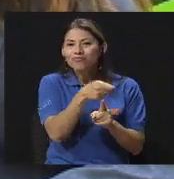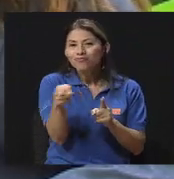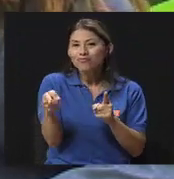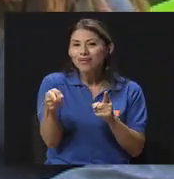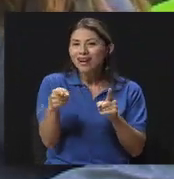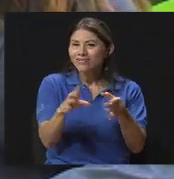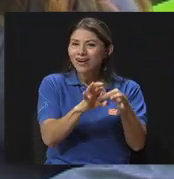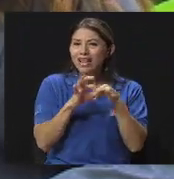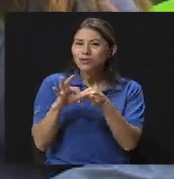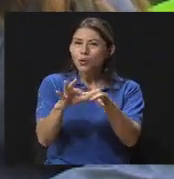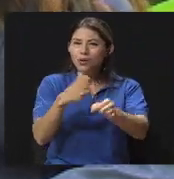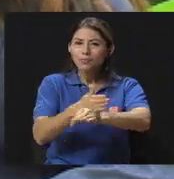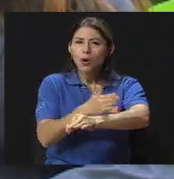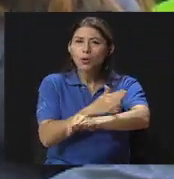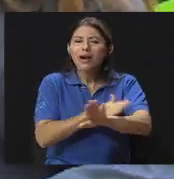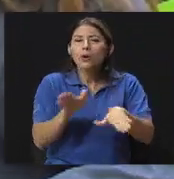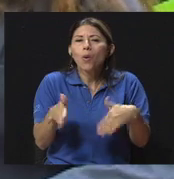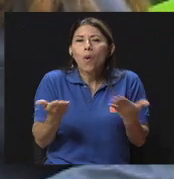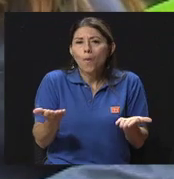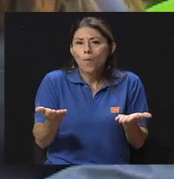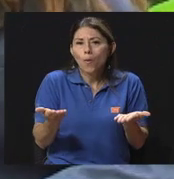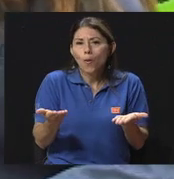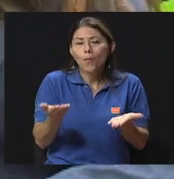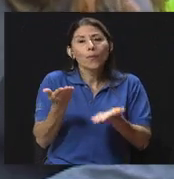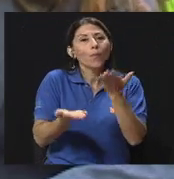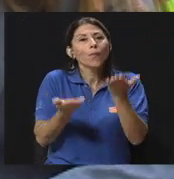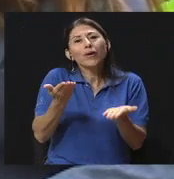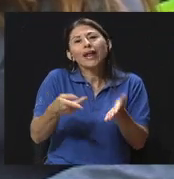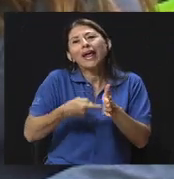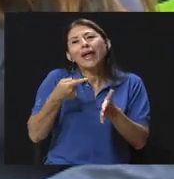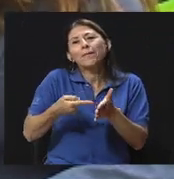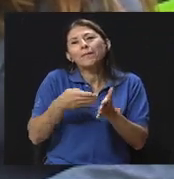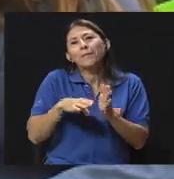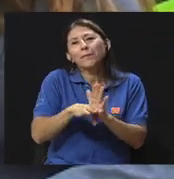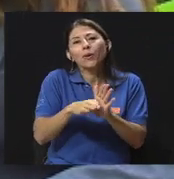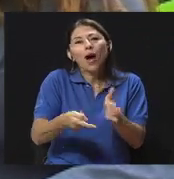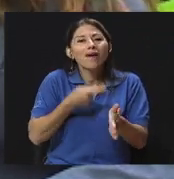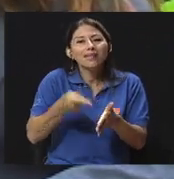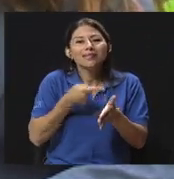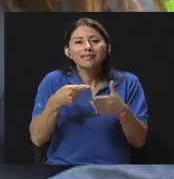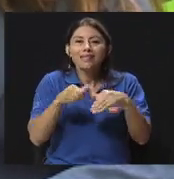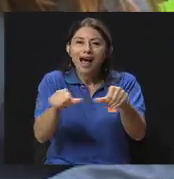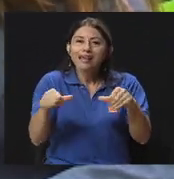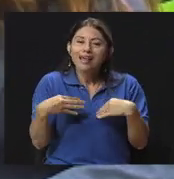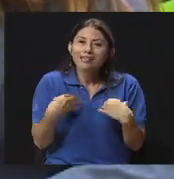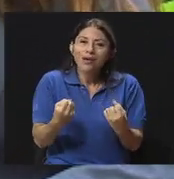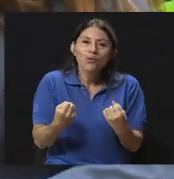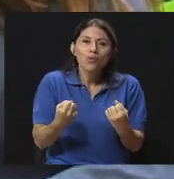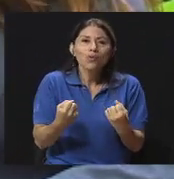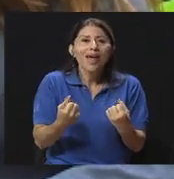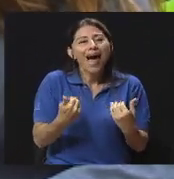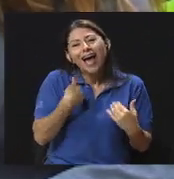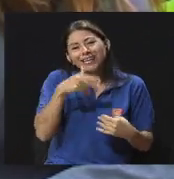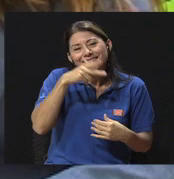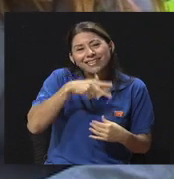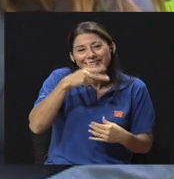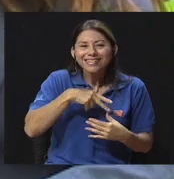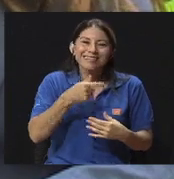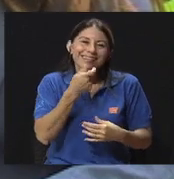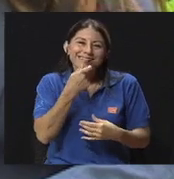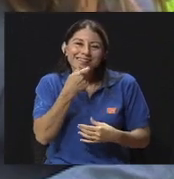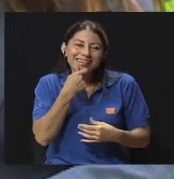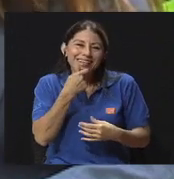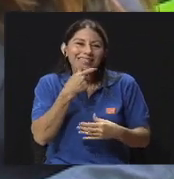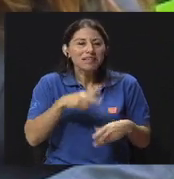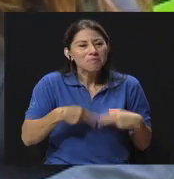porque tal vez uno lo ve, por ejemplo, en el área de salud, que hay chistes, hay risa, la vida continúa, pero también hay muerte, hay dolor, sufrimientos, y